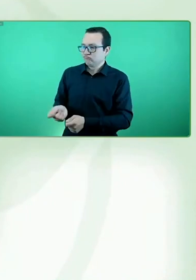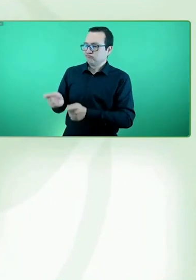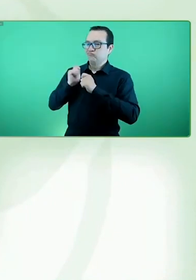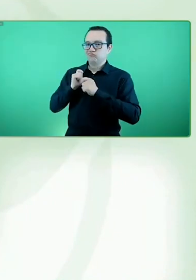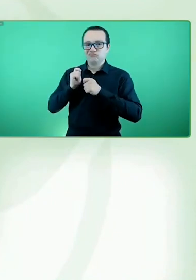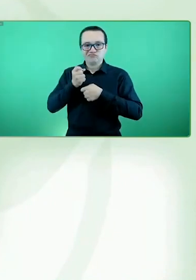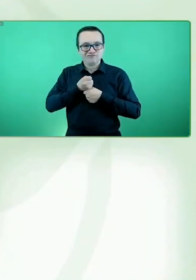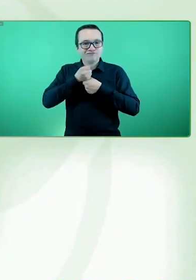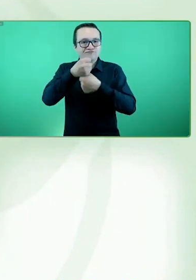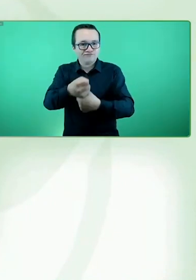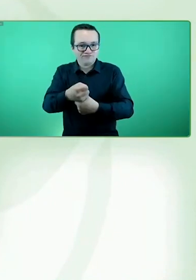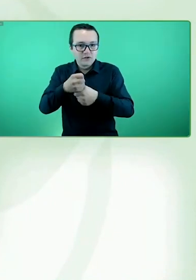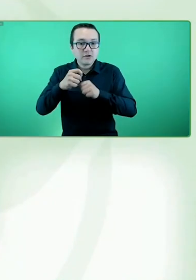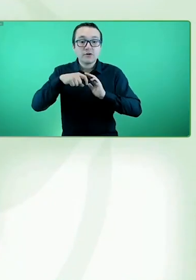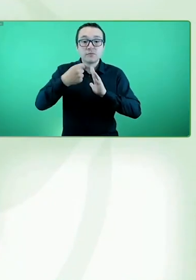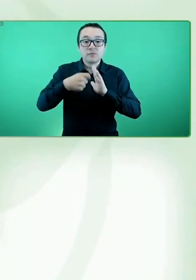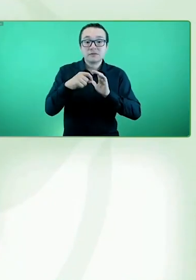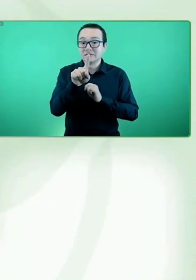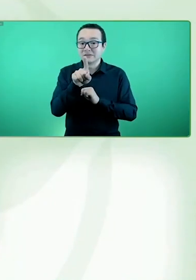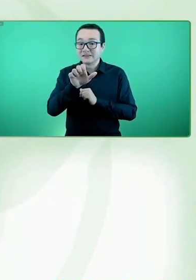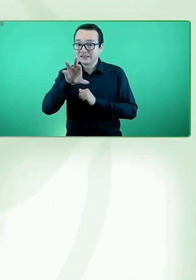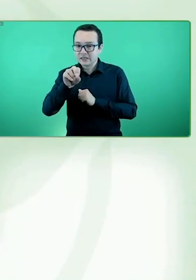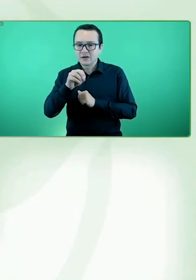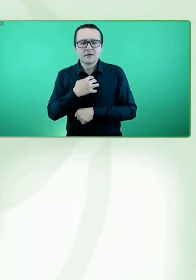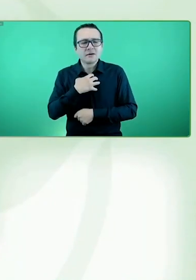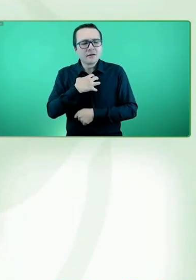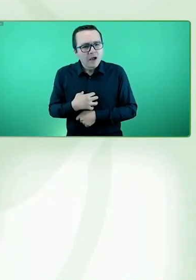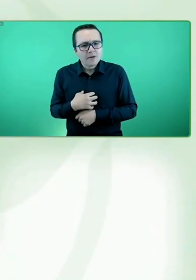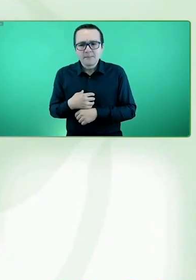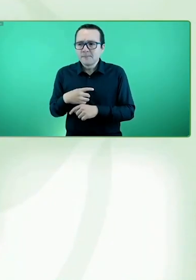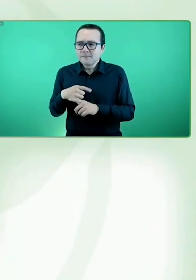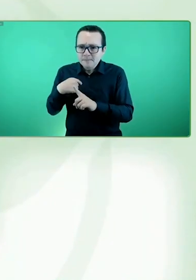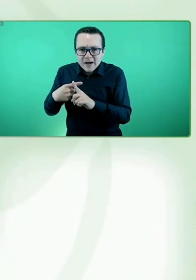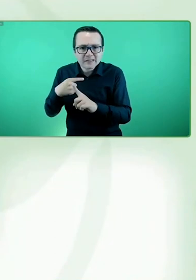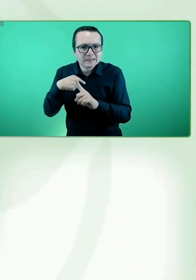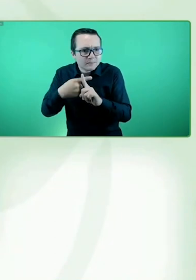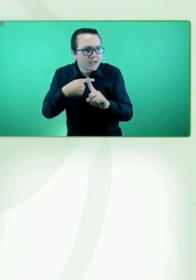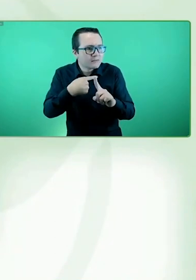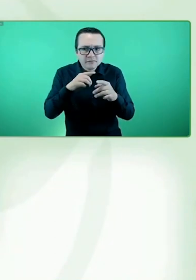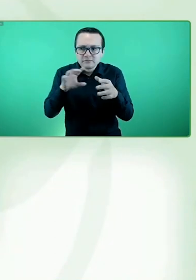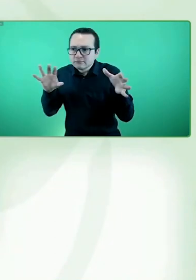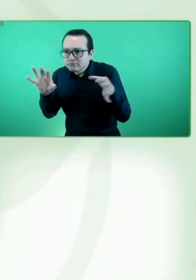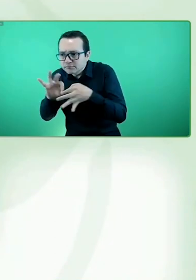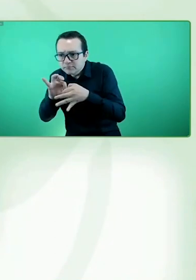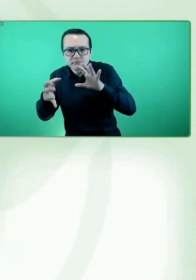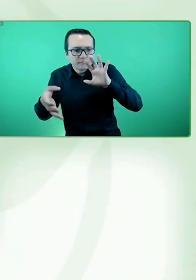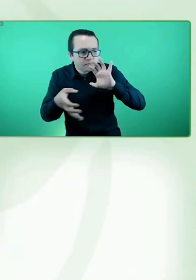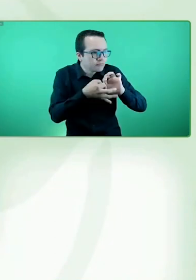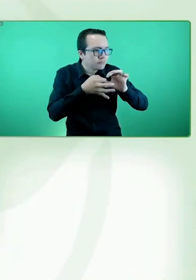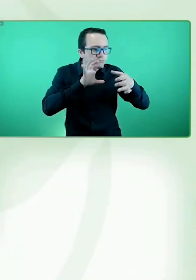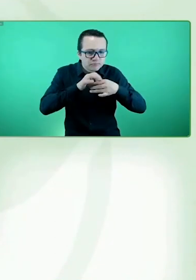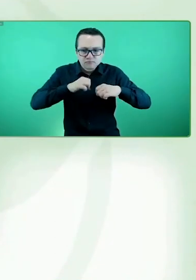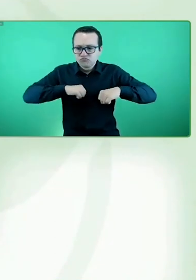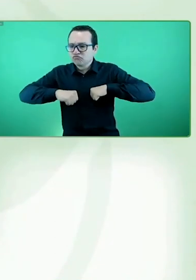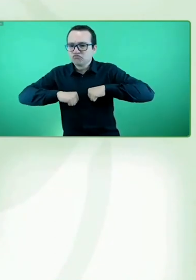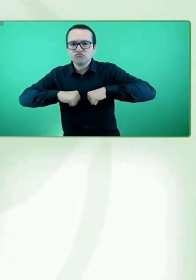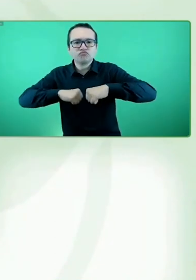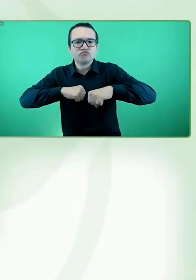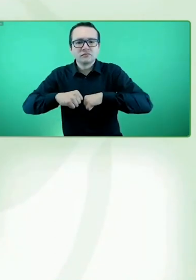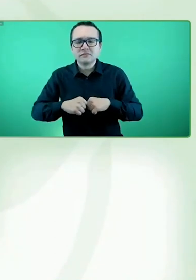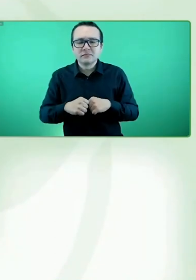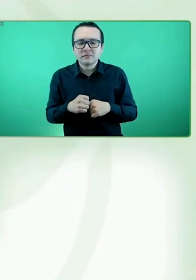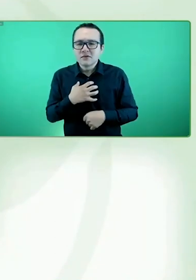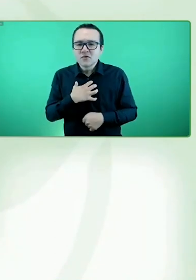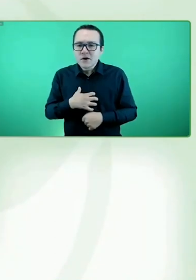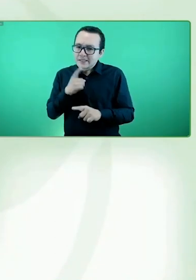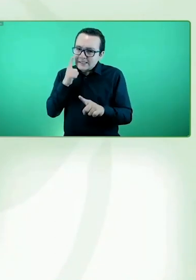quiero seguir generando alianzas. Y ese es el objetivo que nos convoca hoy en día, para poder expandir el impacto y el